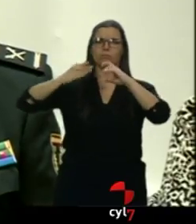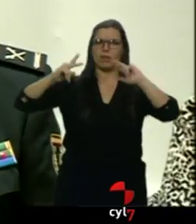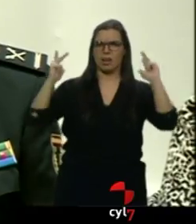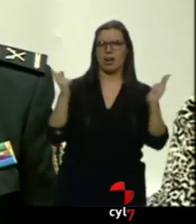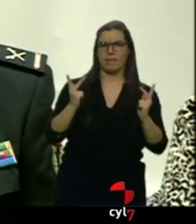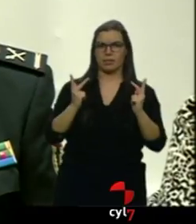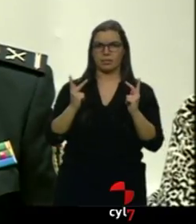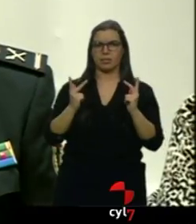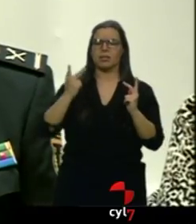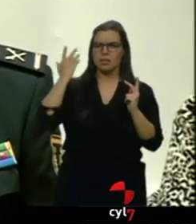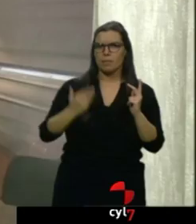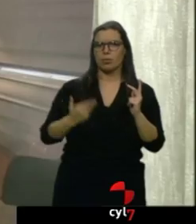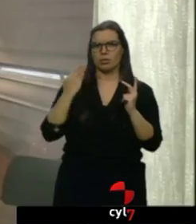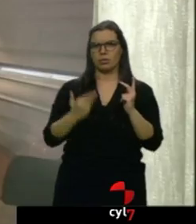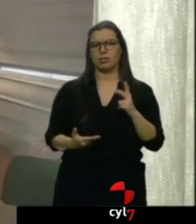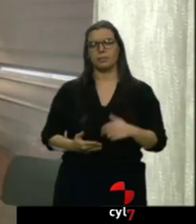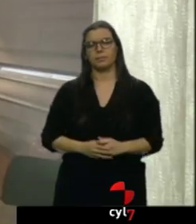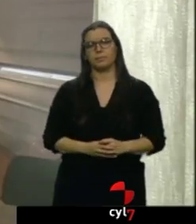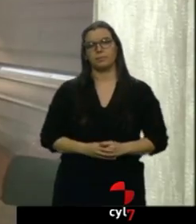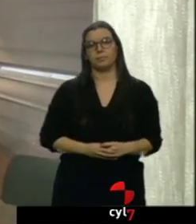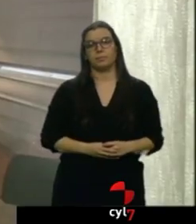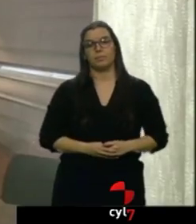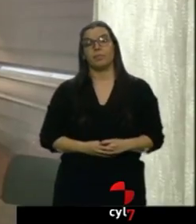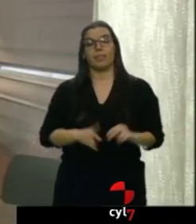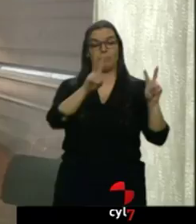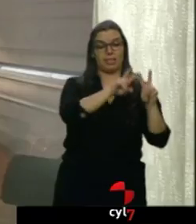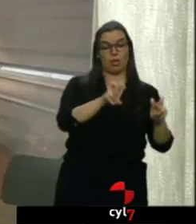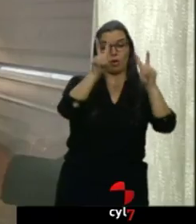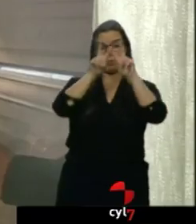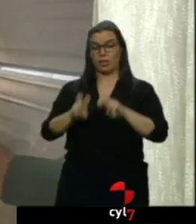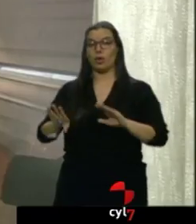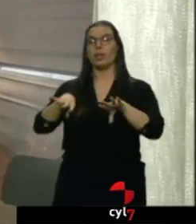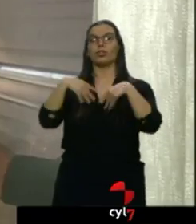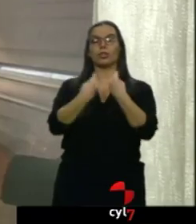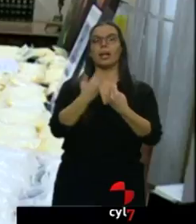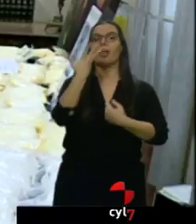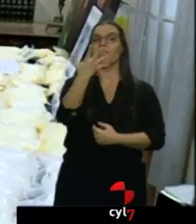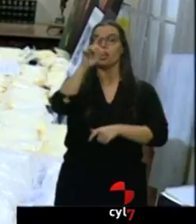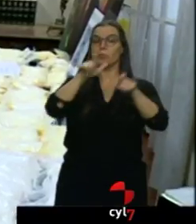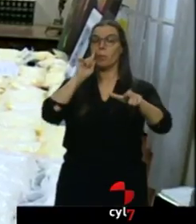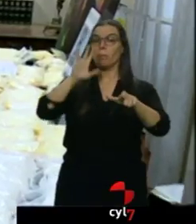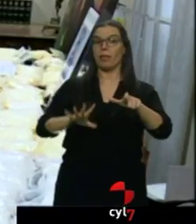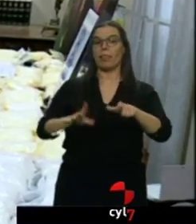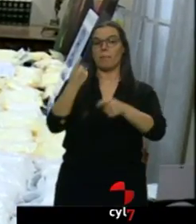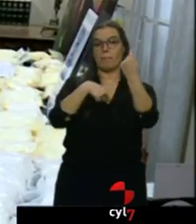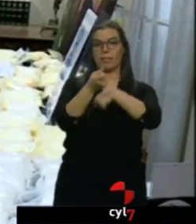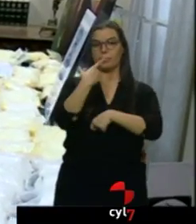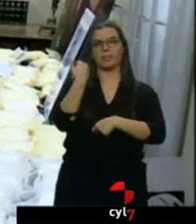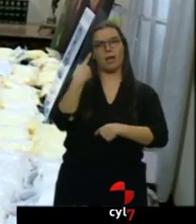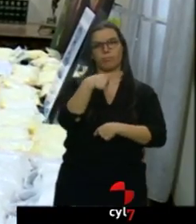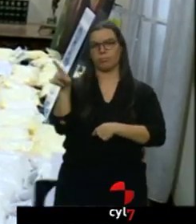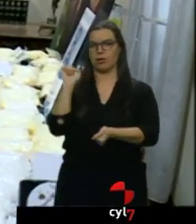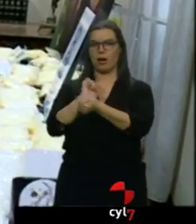muy graves y muy importantes. Entre las dos operaciones suman cinco presuntos traficantes que ya han ingresado en prisión.